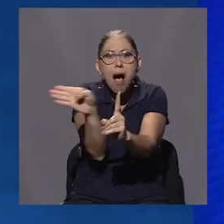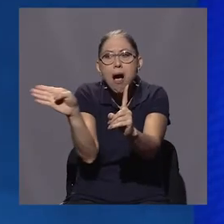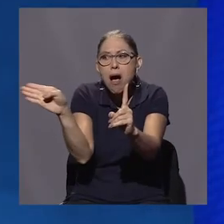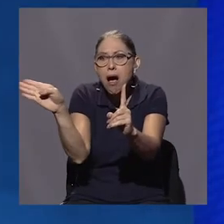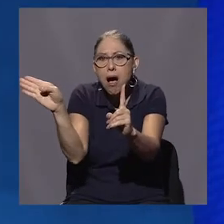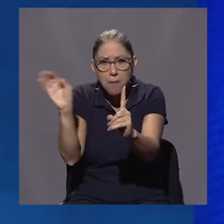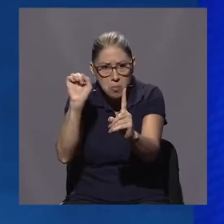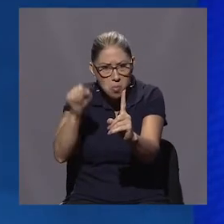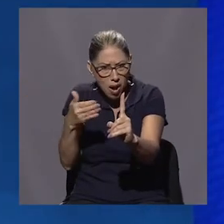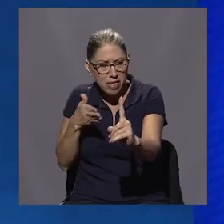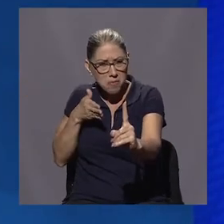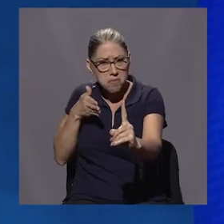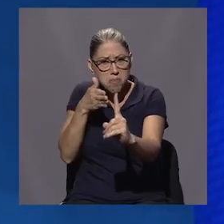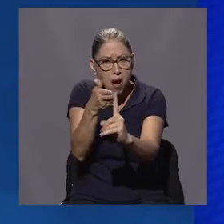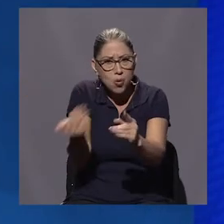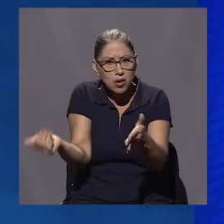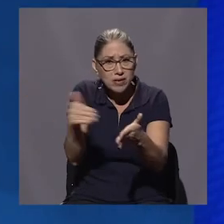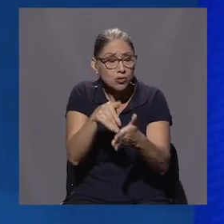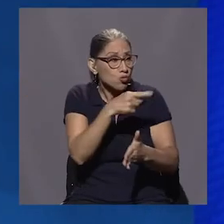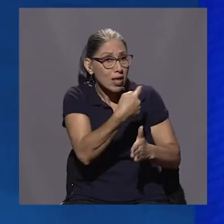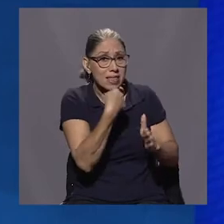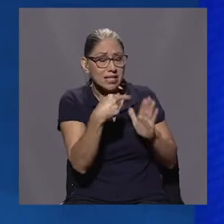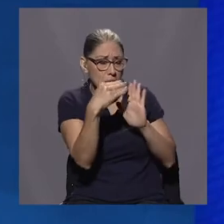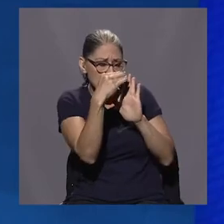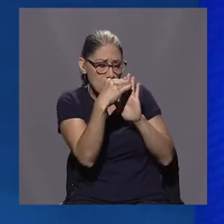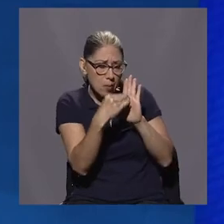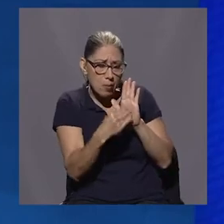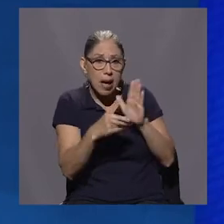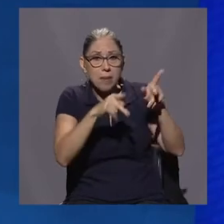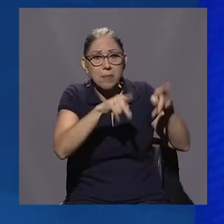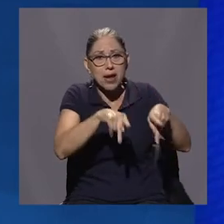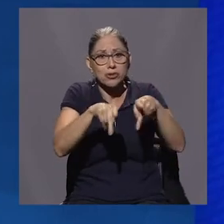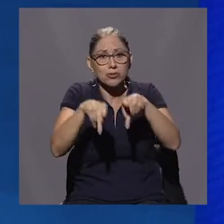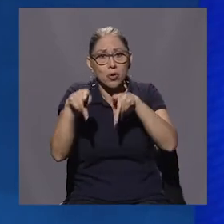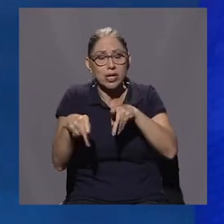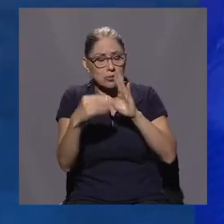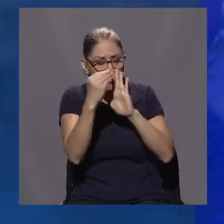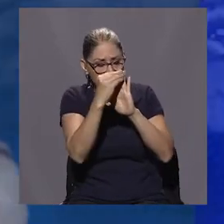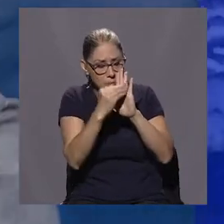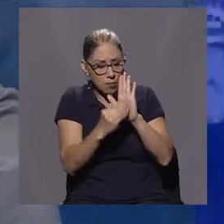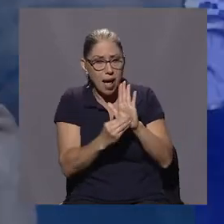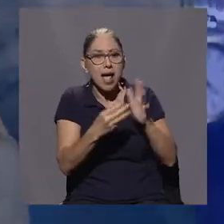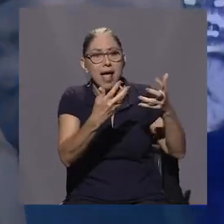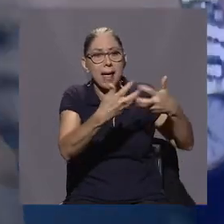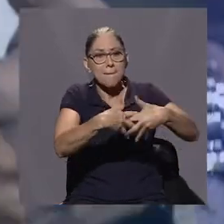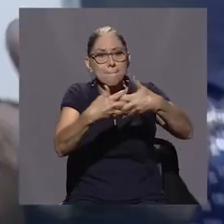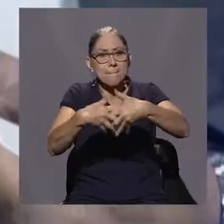personajes, de empresas, hay demasiados intereses y esos intereses no